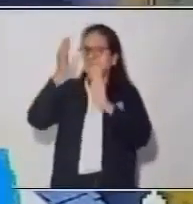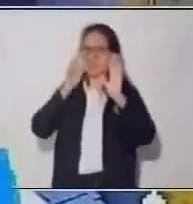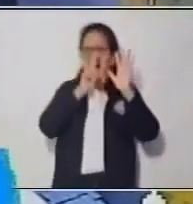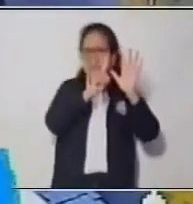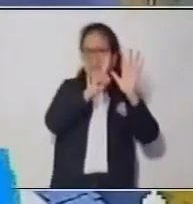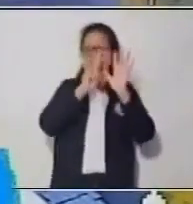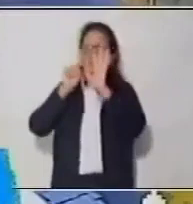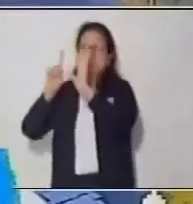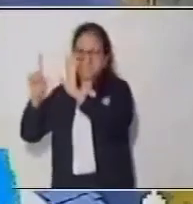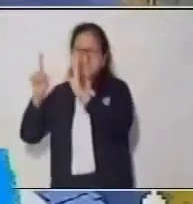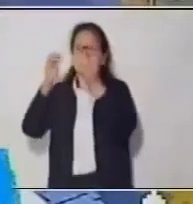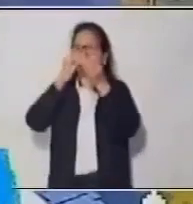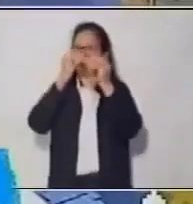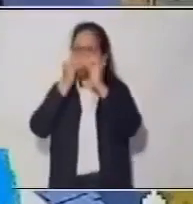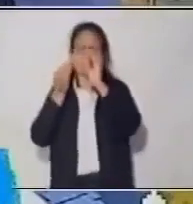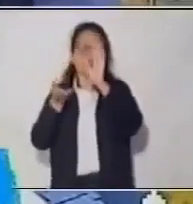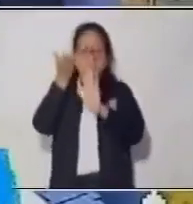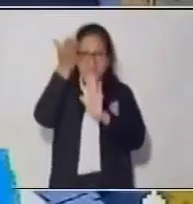número 6.